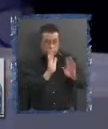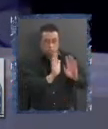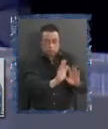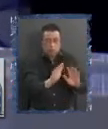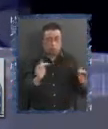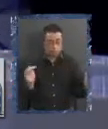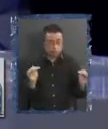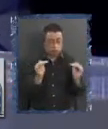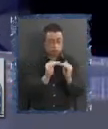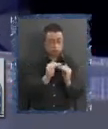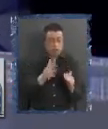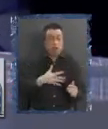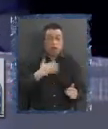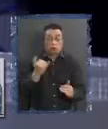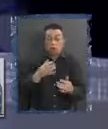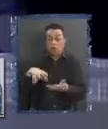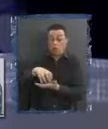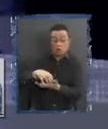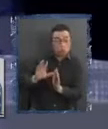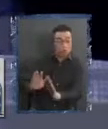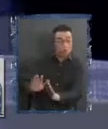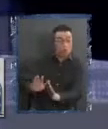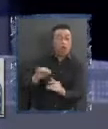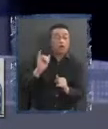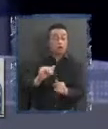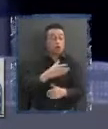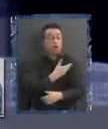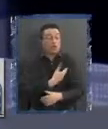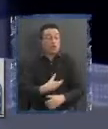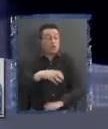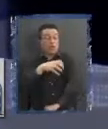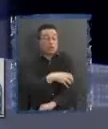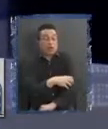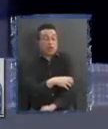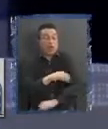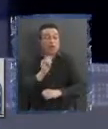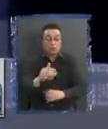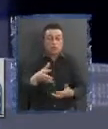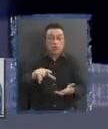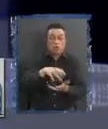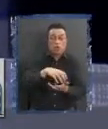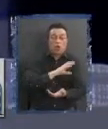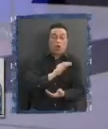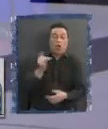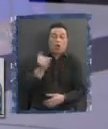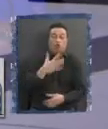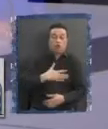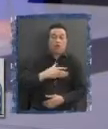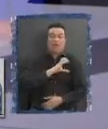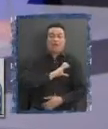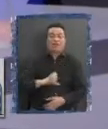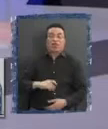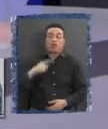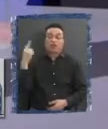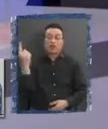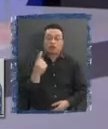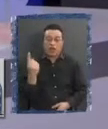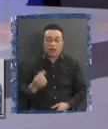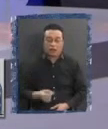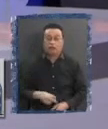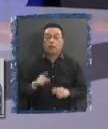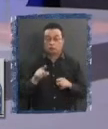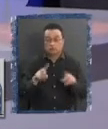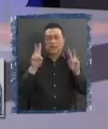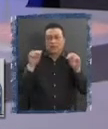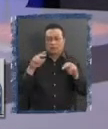con la autonomía de una comuna, con autonomía del gobierno regional, y también con la autonomía del estado nacional. Sí, yo creo que ahí hay un tema que es complejo